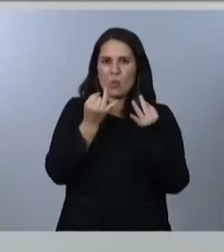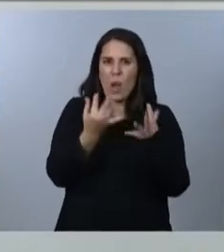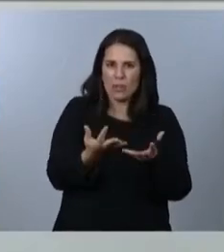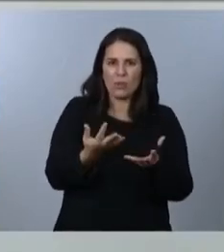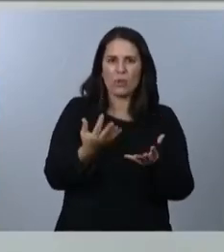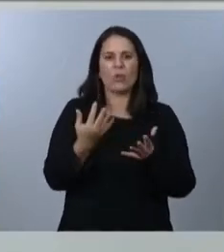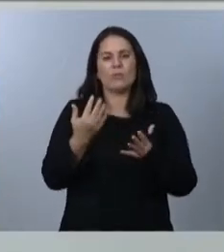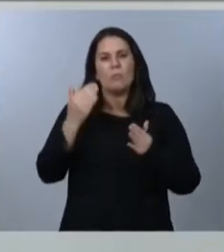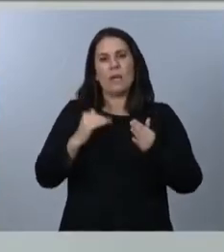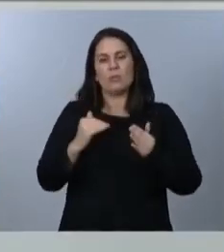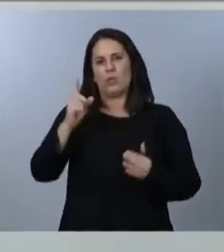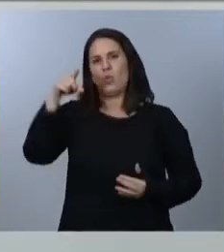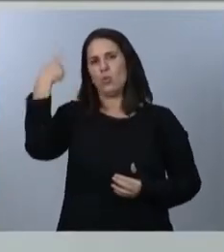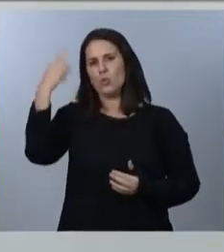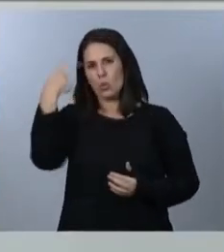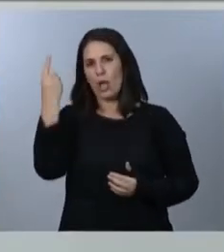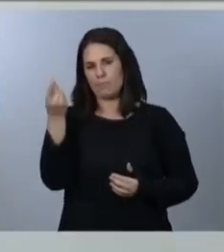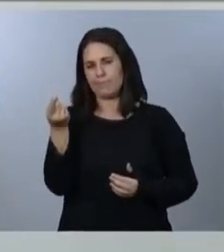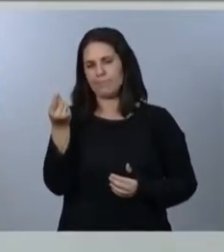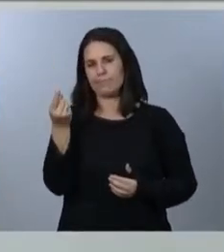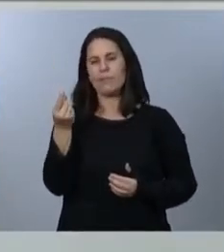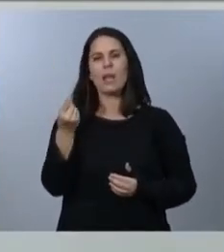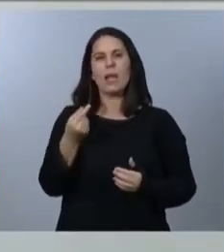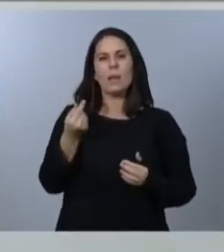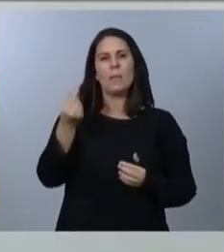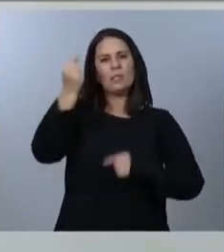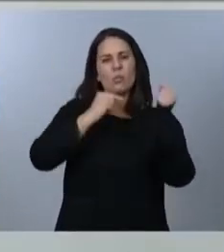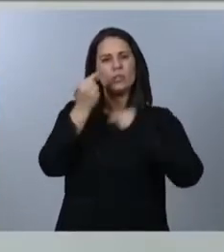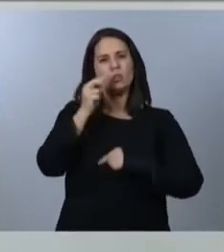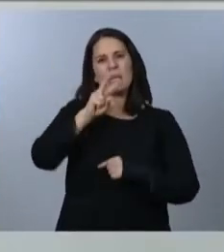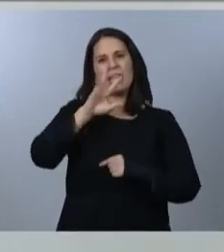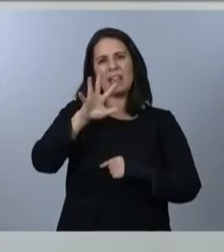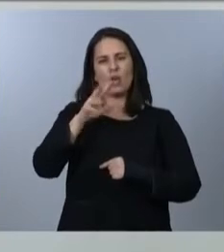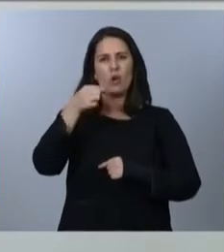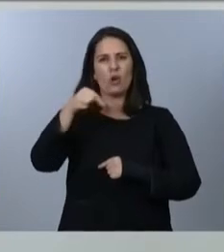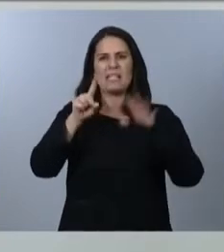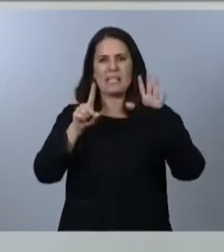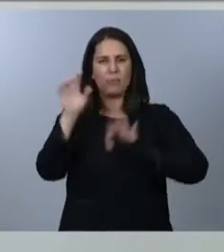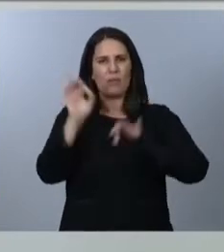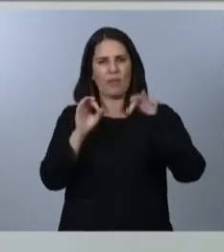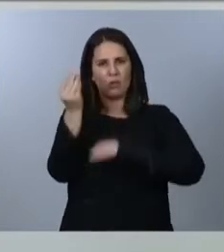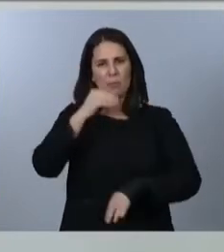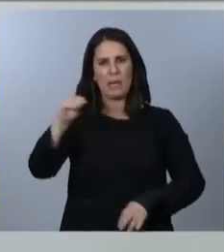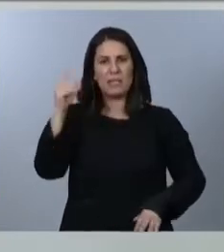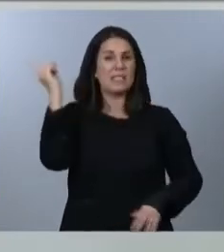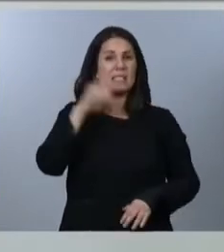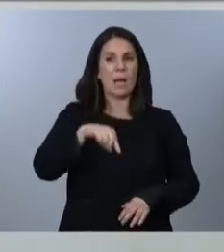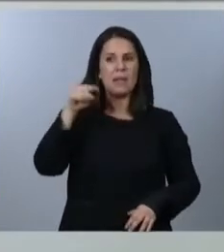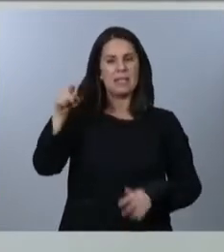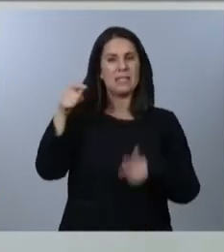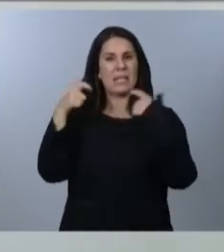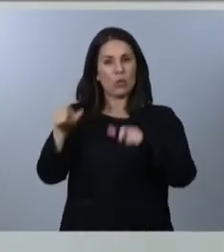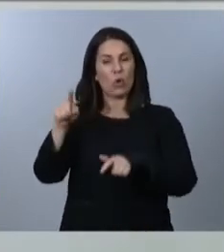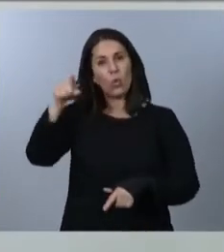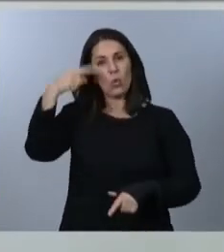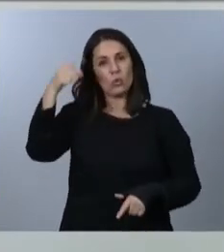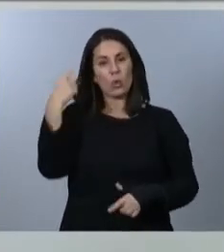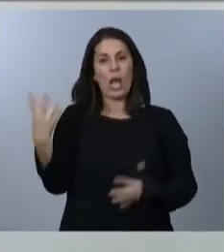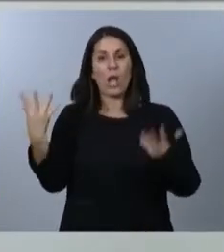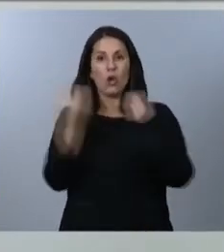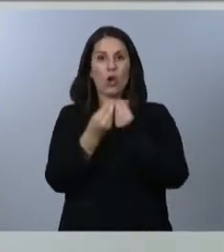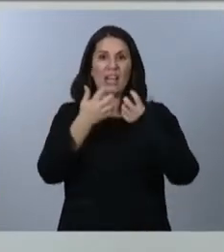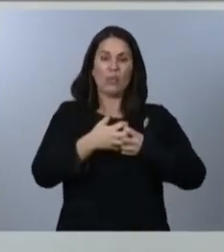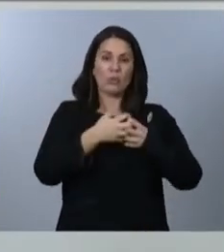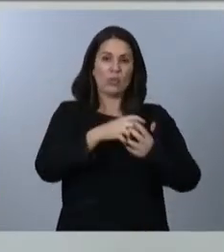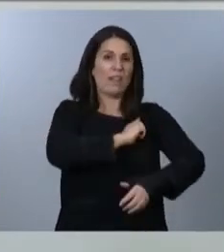Vamos a aumentar los presupuestos en un 25,6%. Saben ustedes, además, que el sector de la cultura es, junto con la industria del deporte,